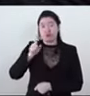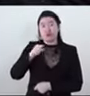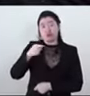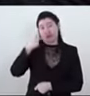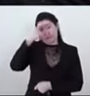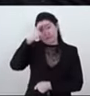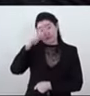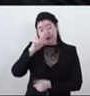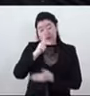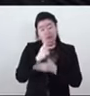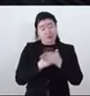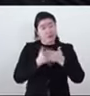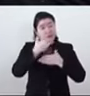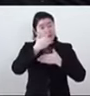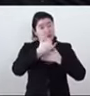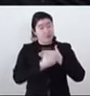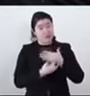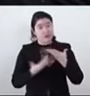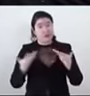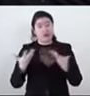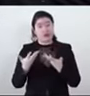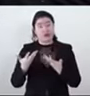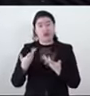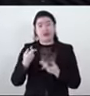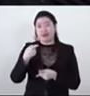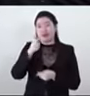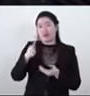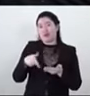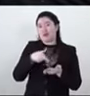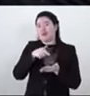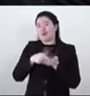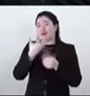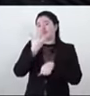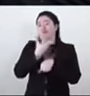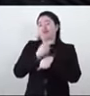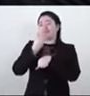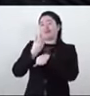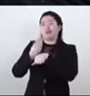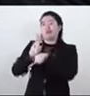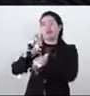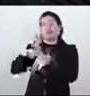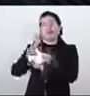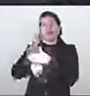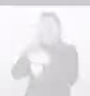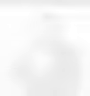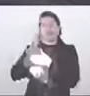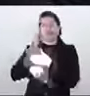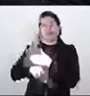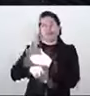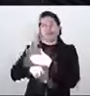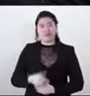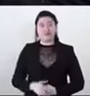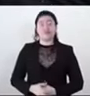realizar un proyecto ejecutivo de refuerzo y rehabilitación de la Línea 12.